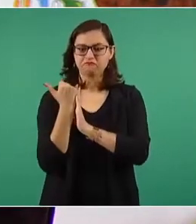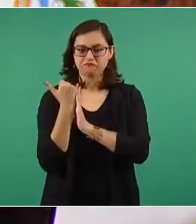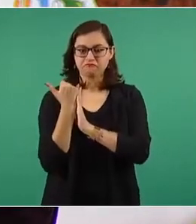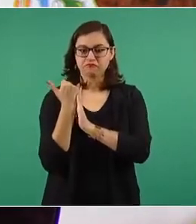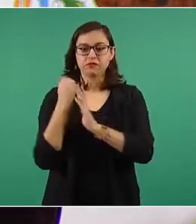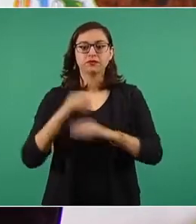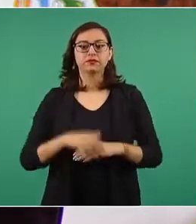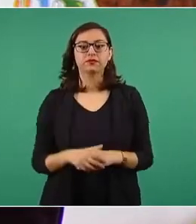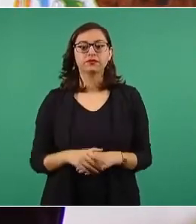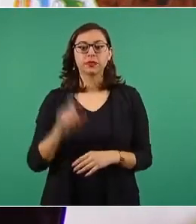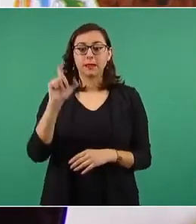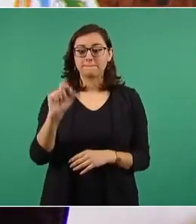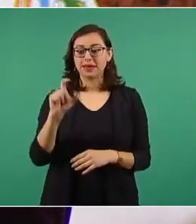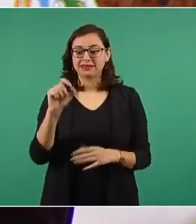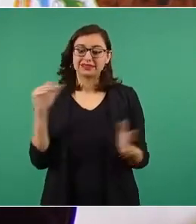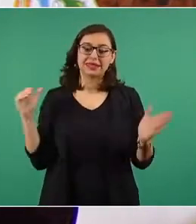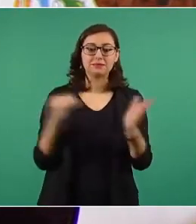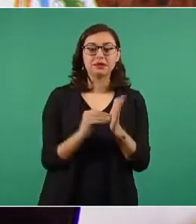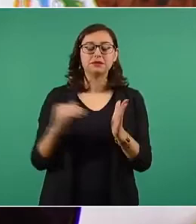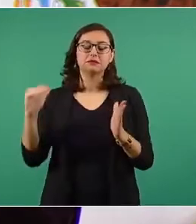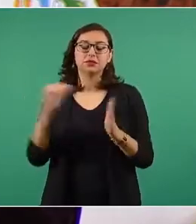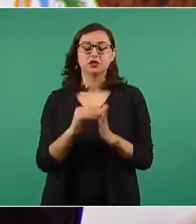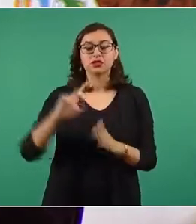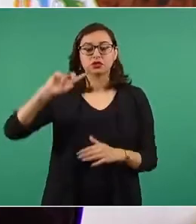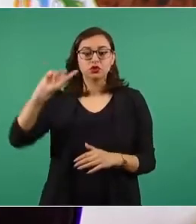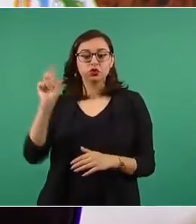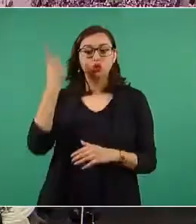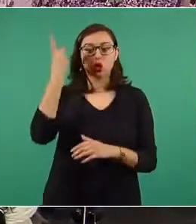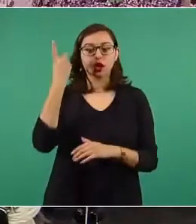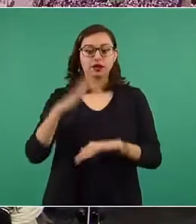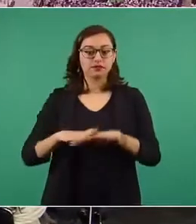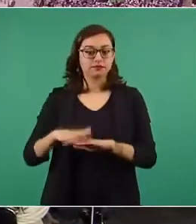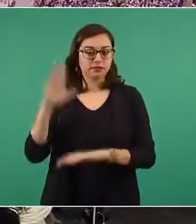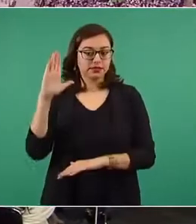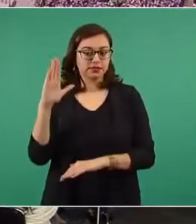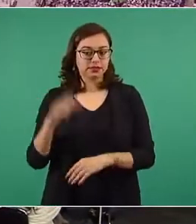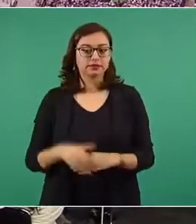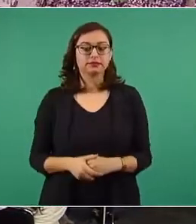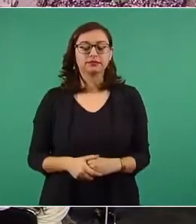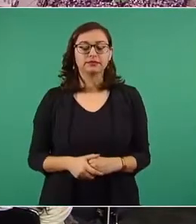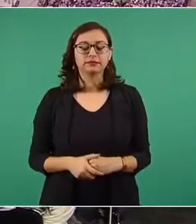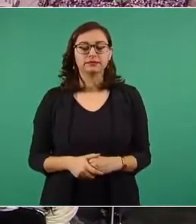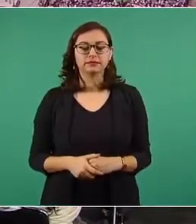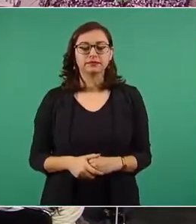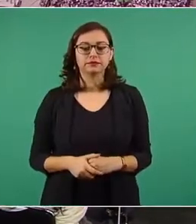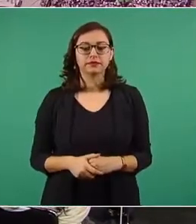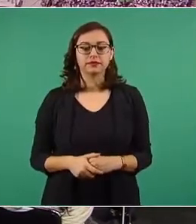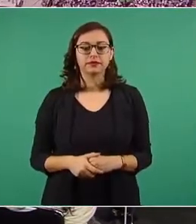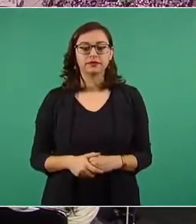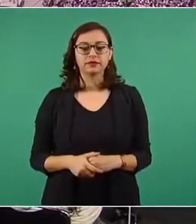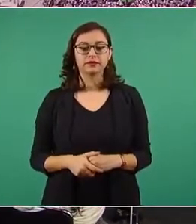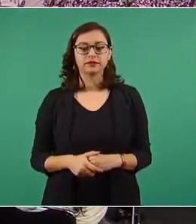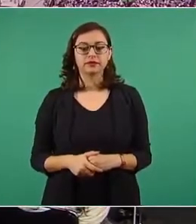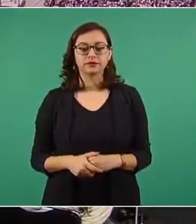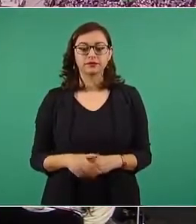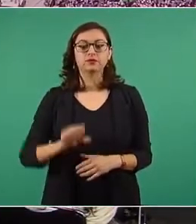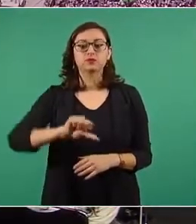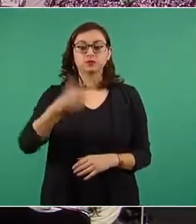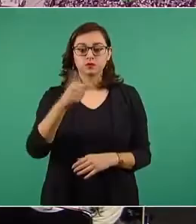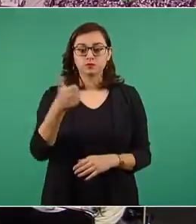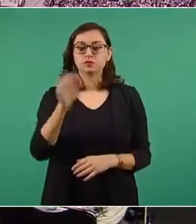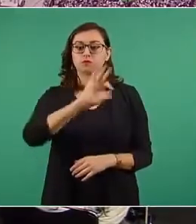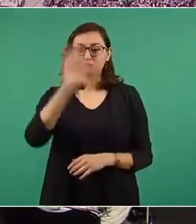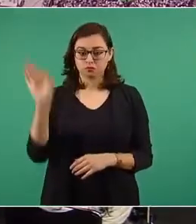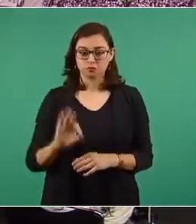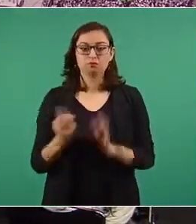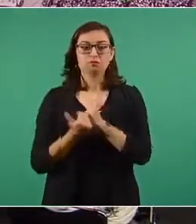Casi 20 mil millones de dólares, casi han aumentado el 11 por ciento.